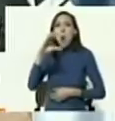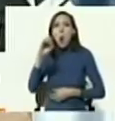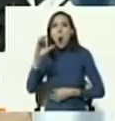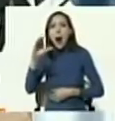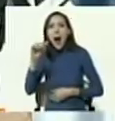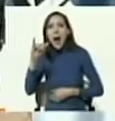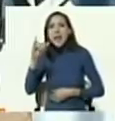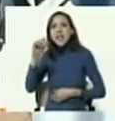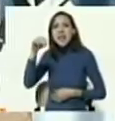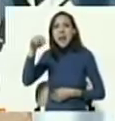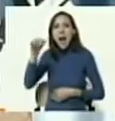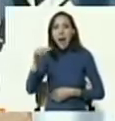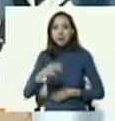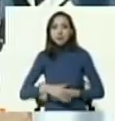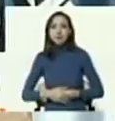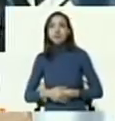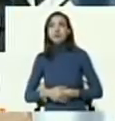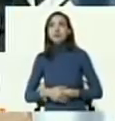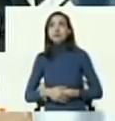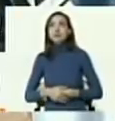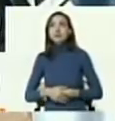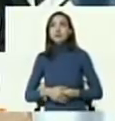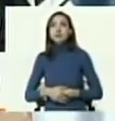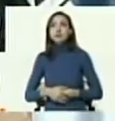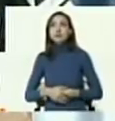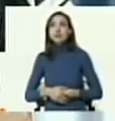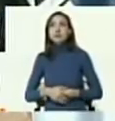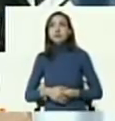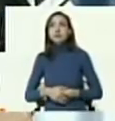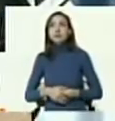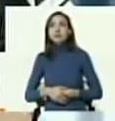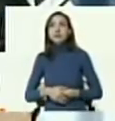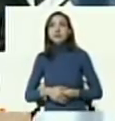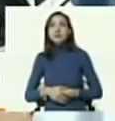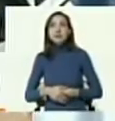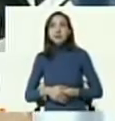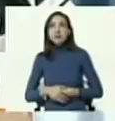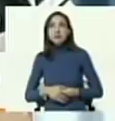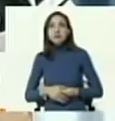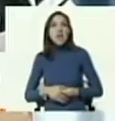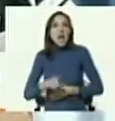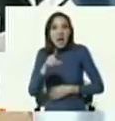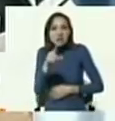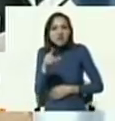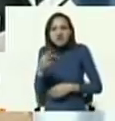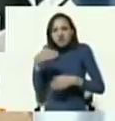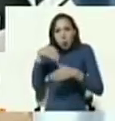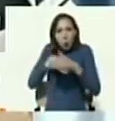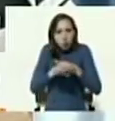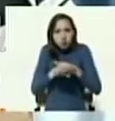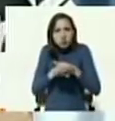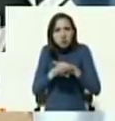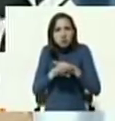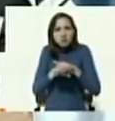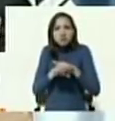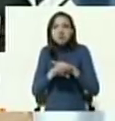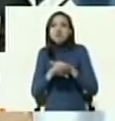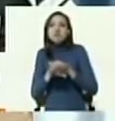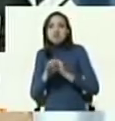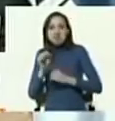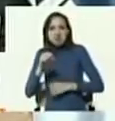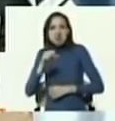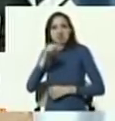sumamente, digámoslo así, camuflajeada, pero